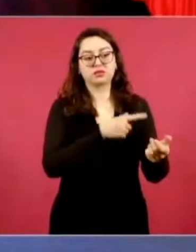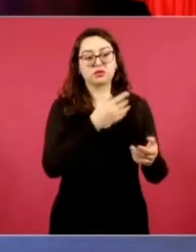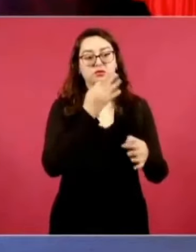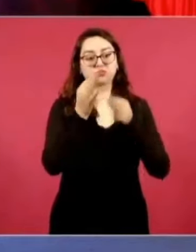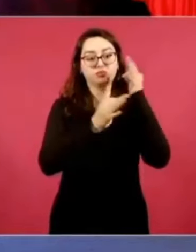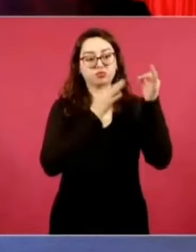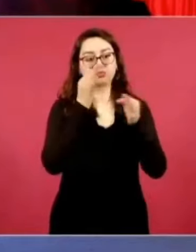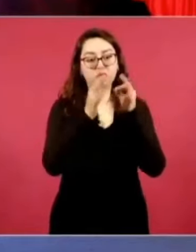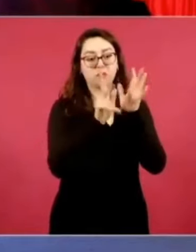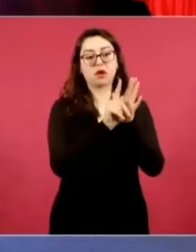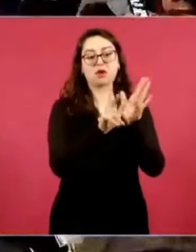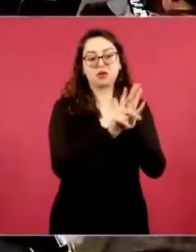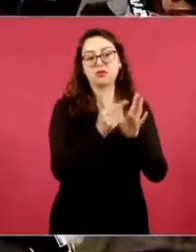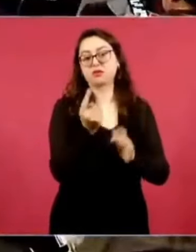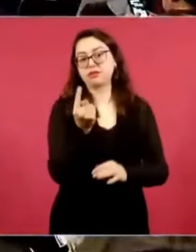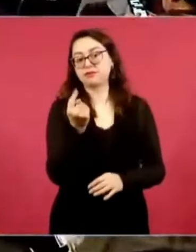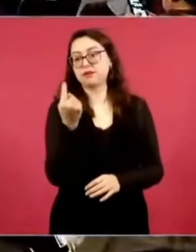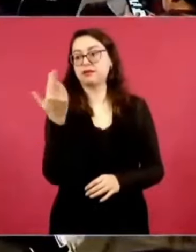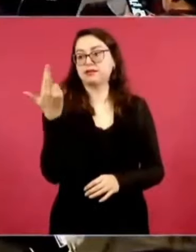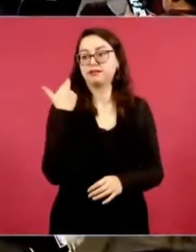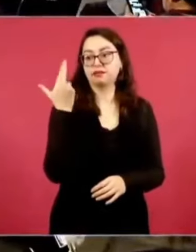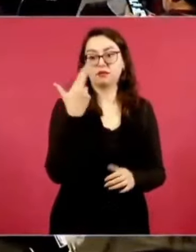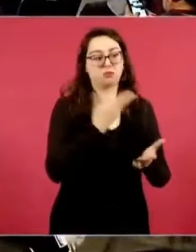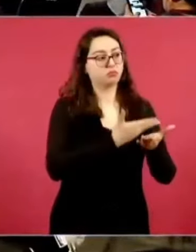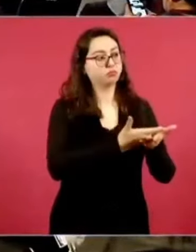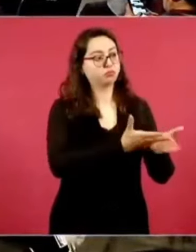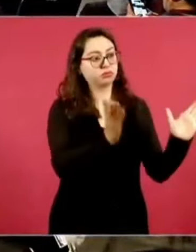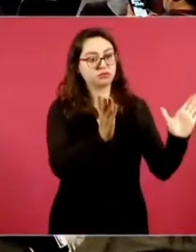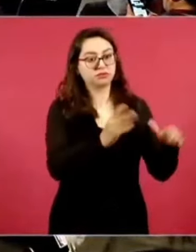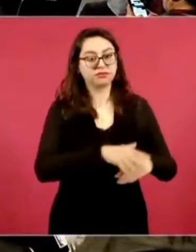publicidad en el país.